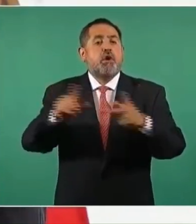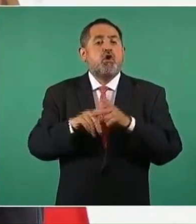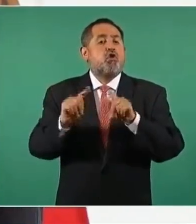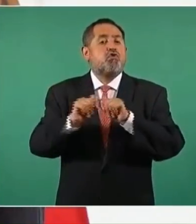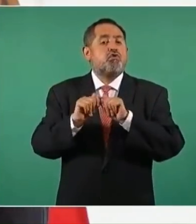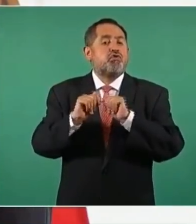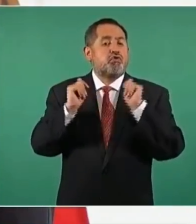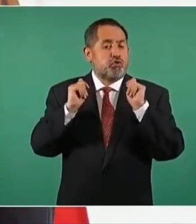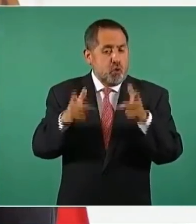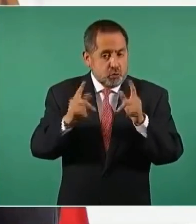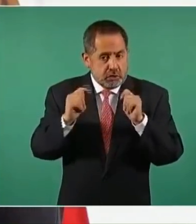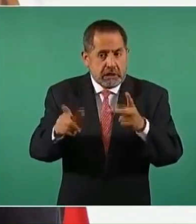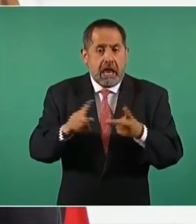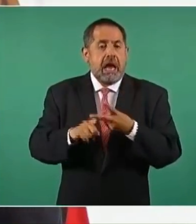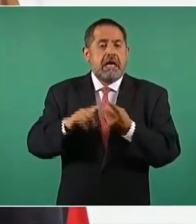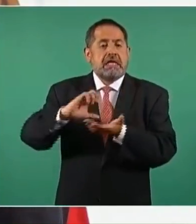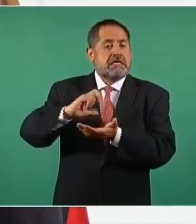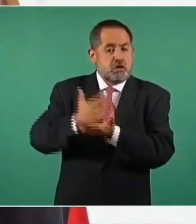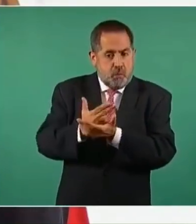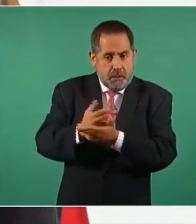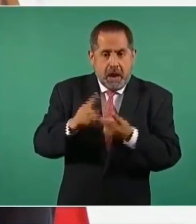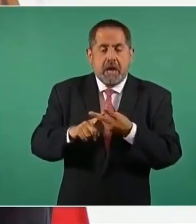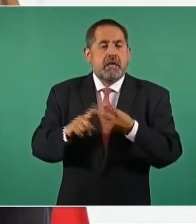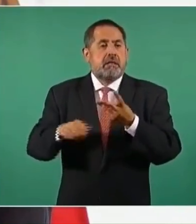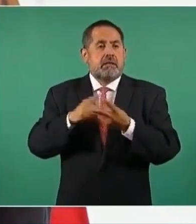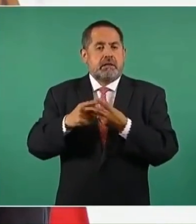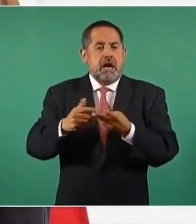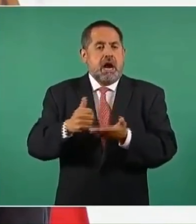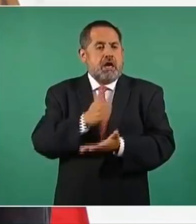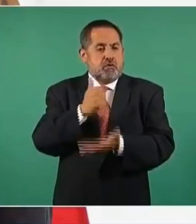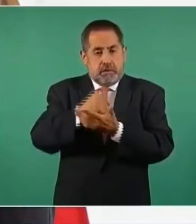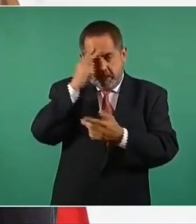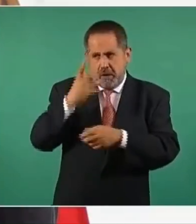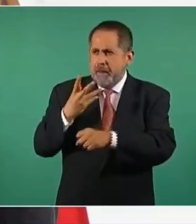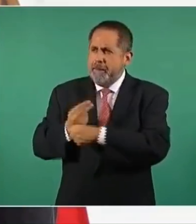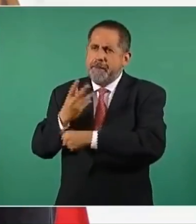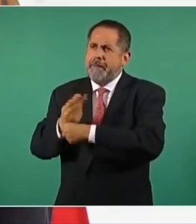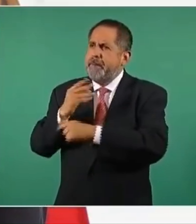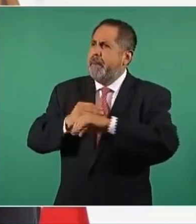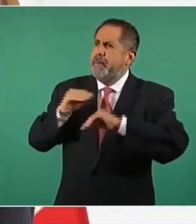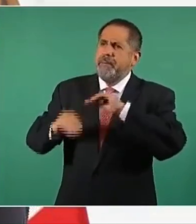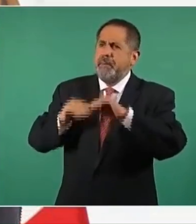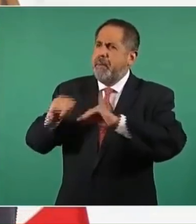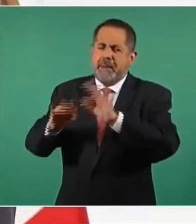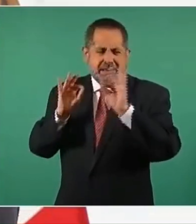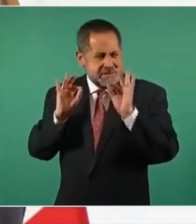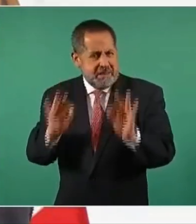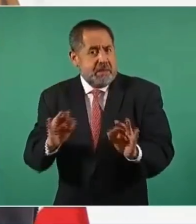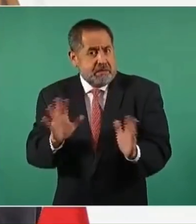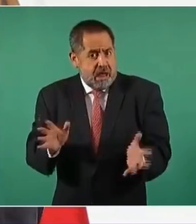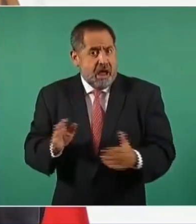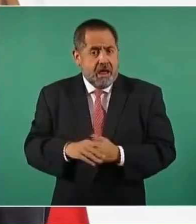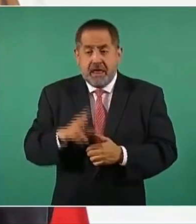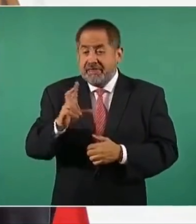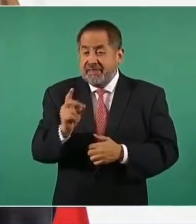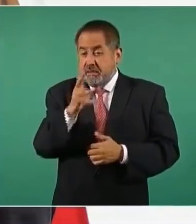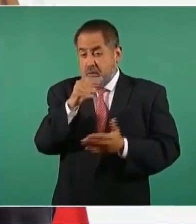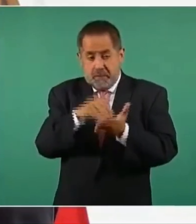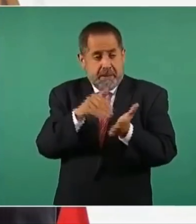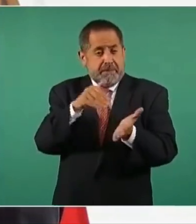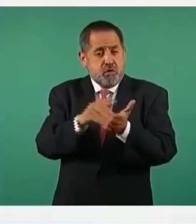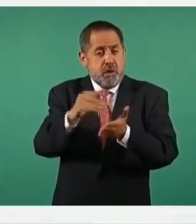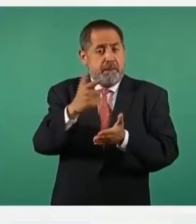Gutiérrez, Chetumal y el aeropuerto Capitalín. Hemos invertido 34 mil millones de pesos